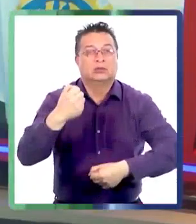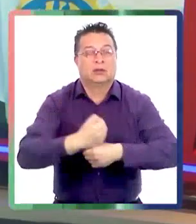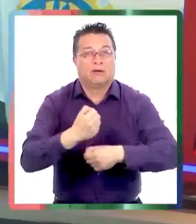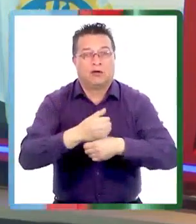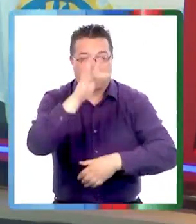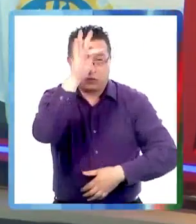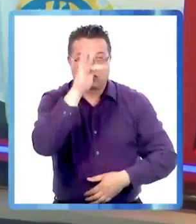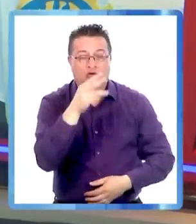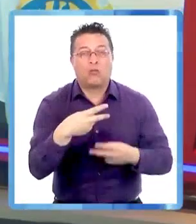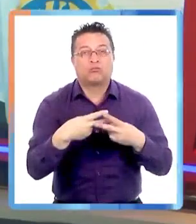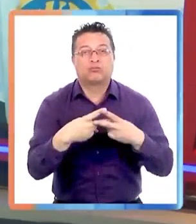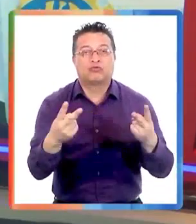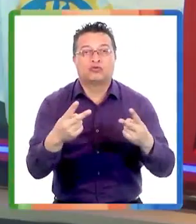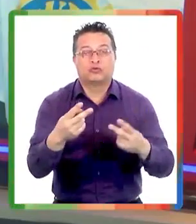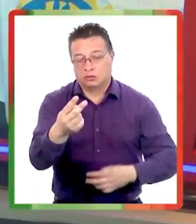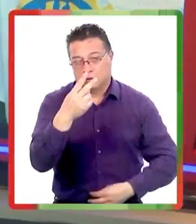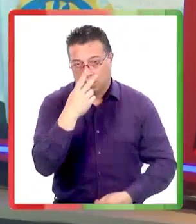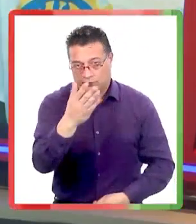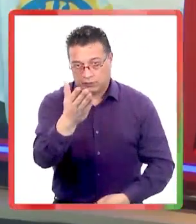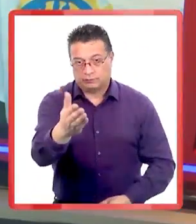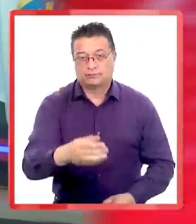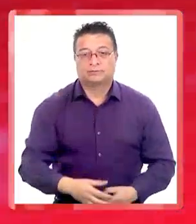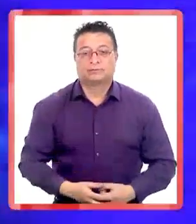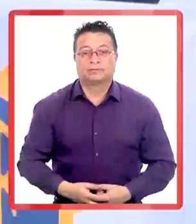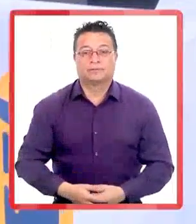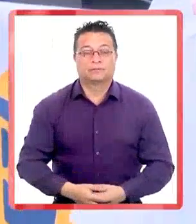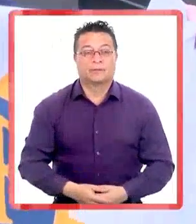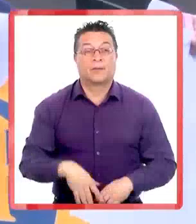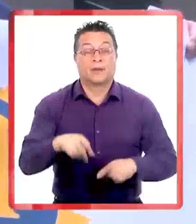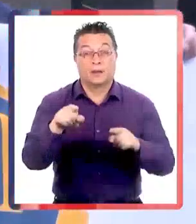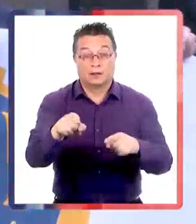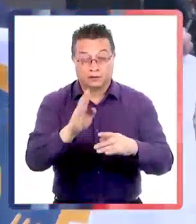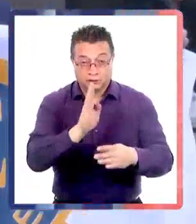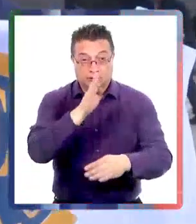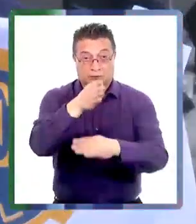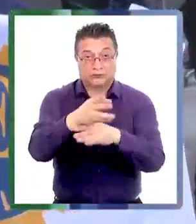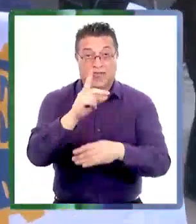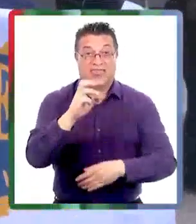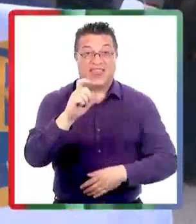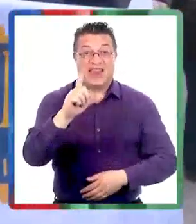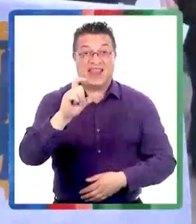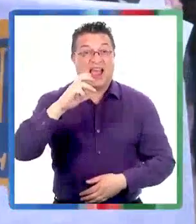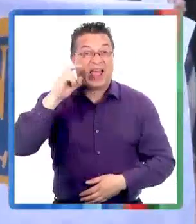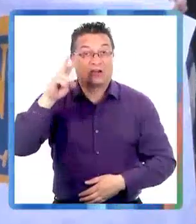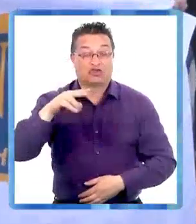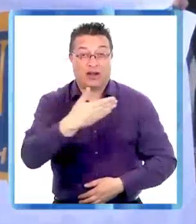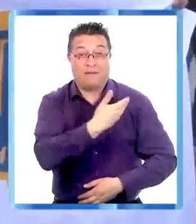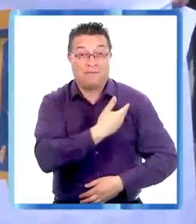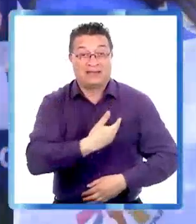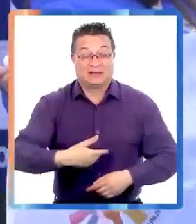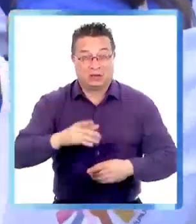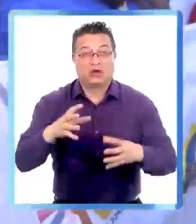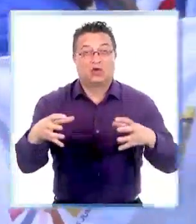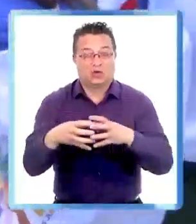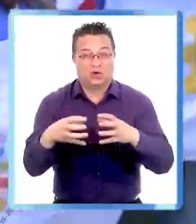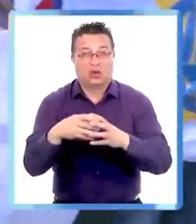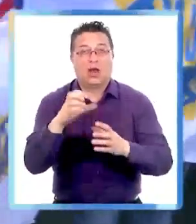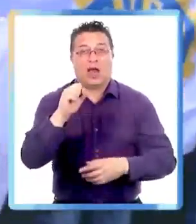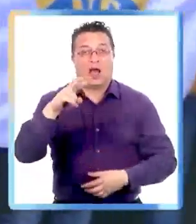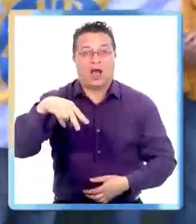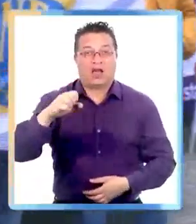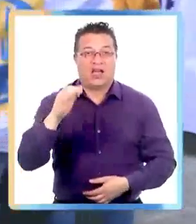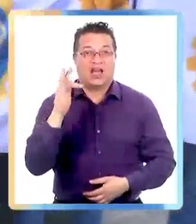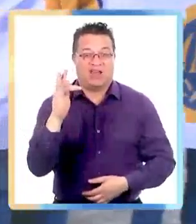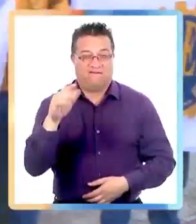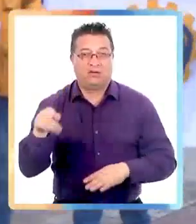carrera de los funcionarios públicos. Contivisión con la nota. Hasta el frontis de la delegación presidencial arribó un grupo de dirigentes de la